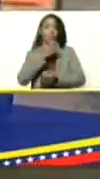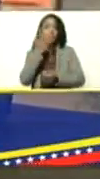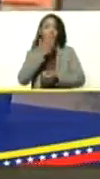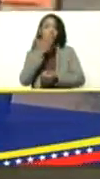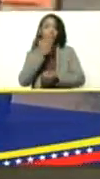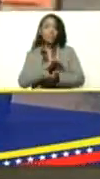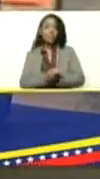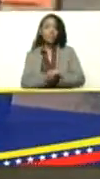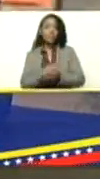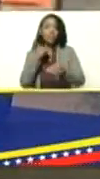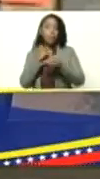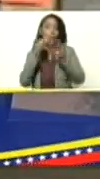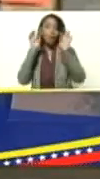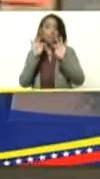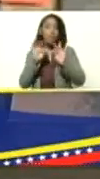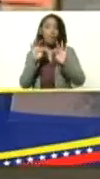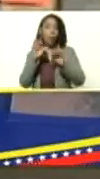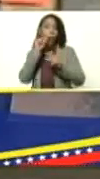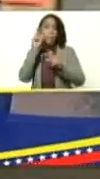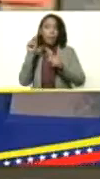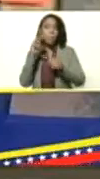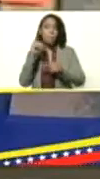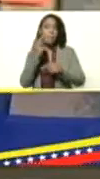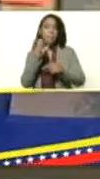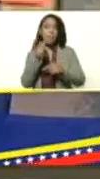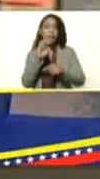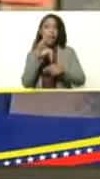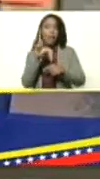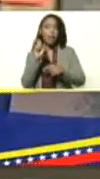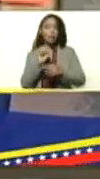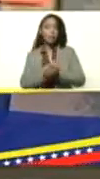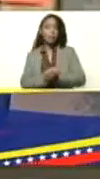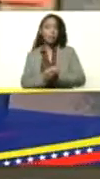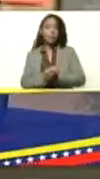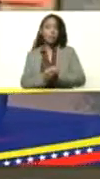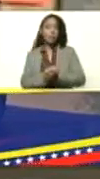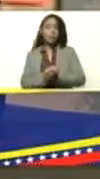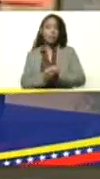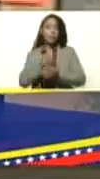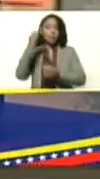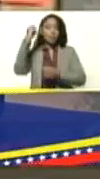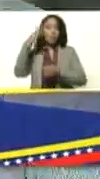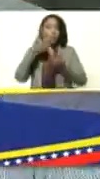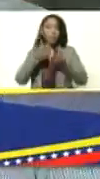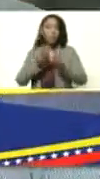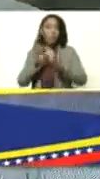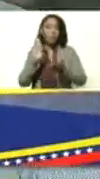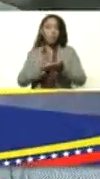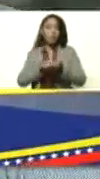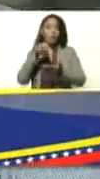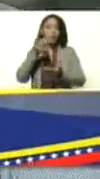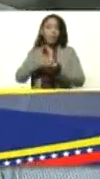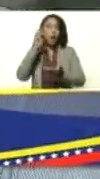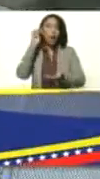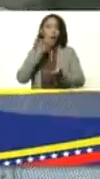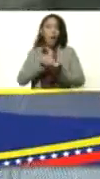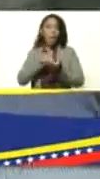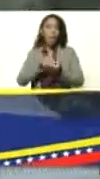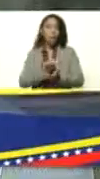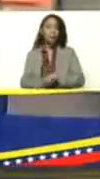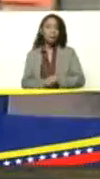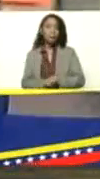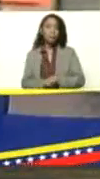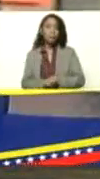y igual está Miguel Venega gerente general de la unidad de producción Aprisco Sol Naciente ubicada en el estado Aragua Aragua